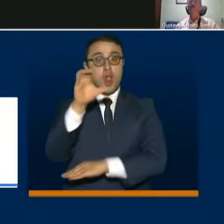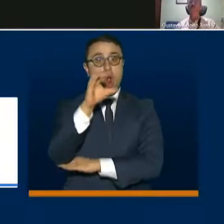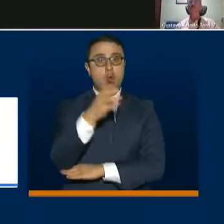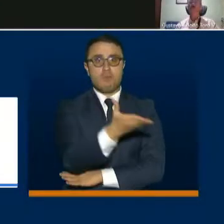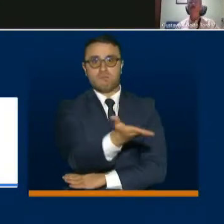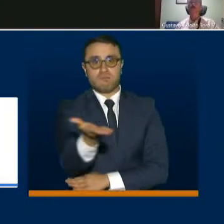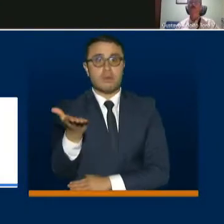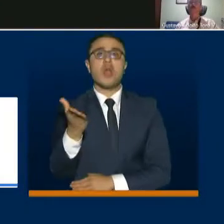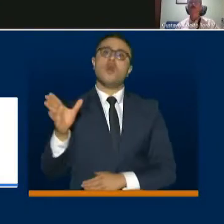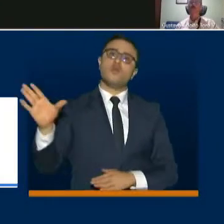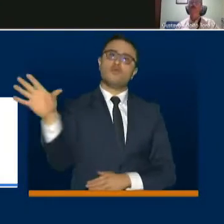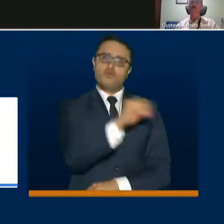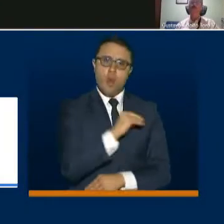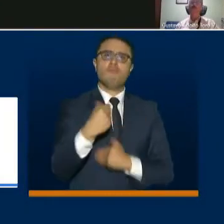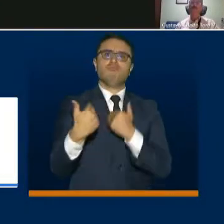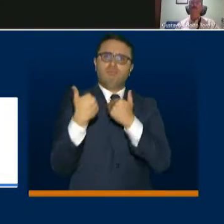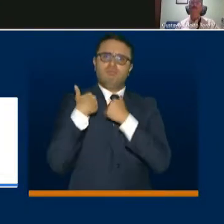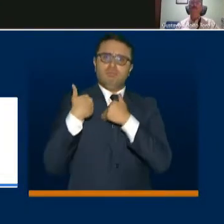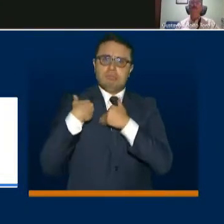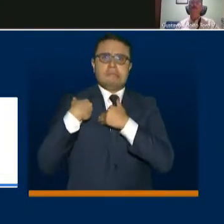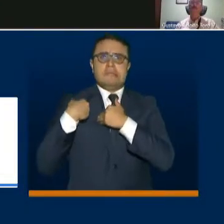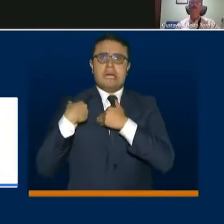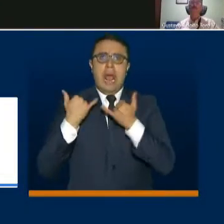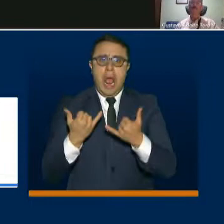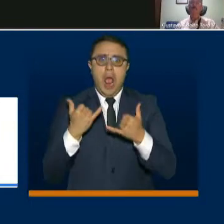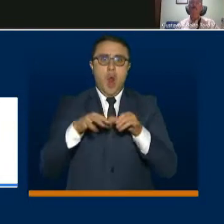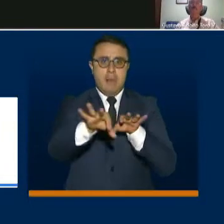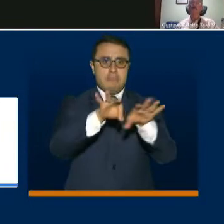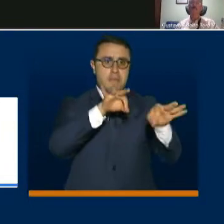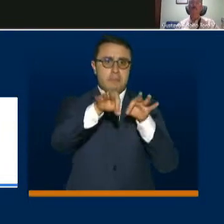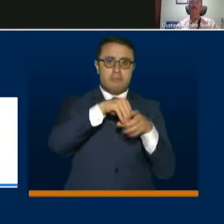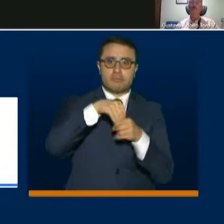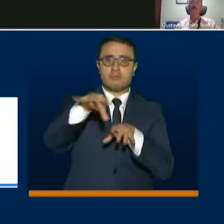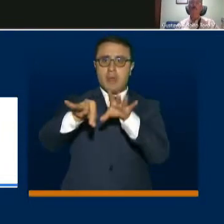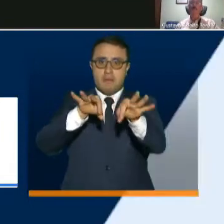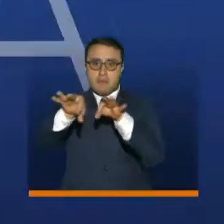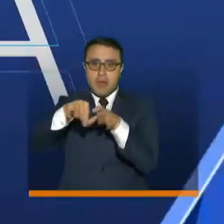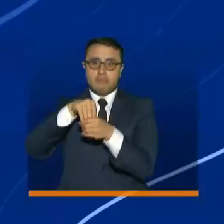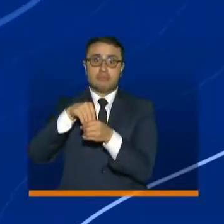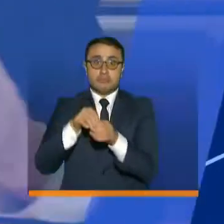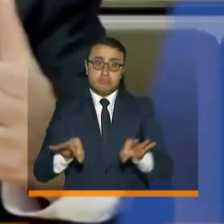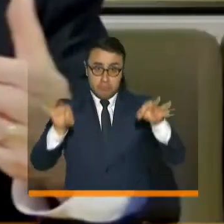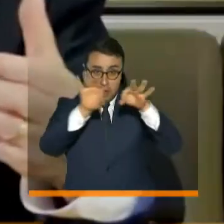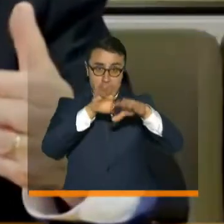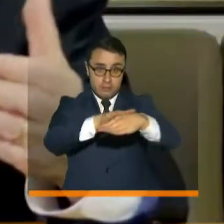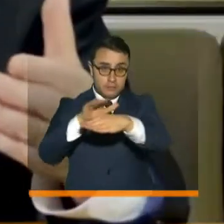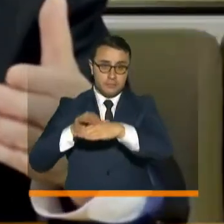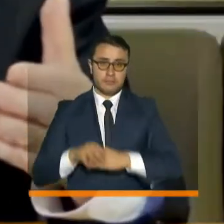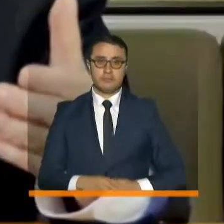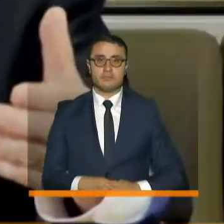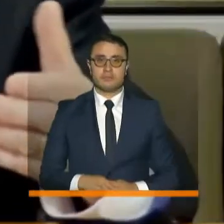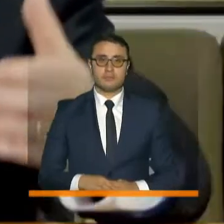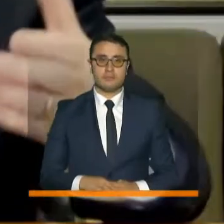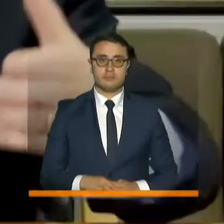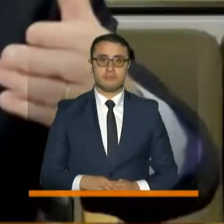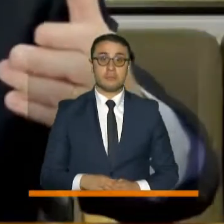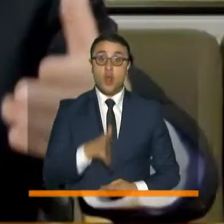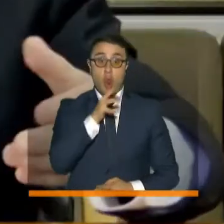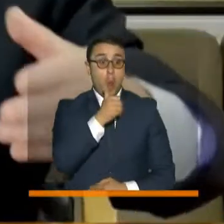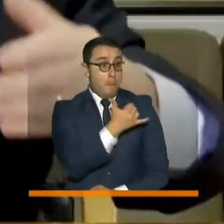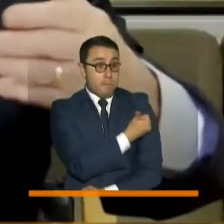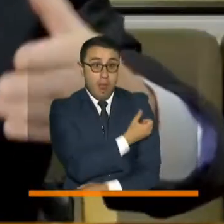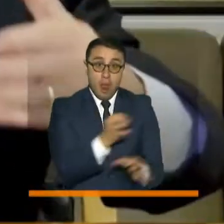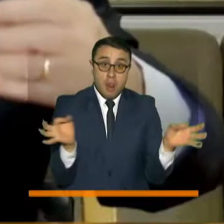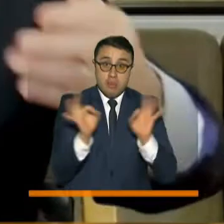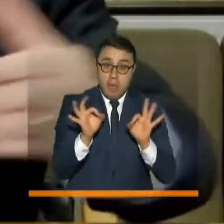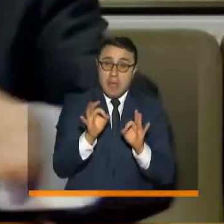enfrentar con responsabilidad la fase de aislamiento selectivo. Sabemos que mientras no tengamos una vacuna